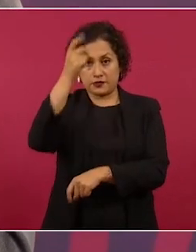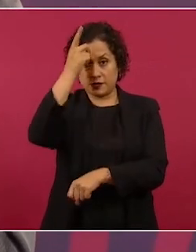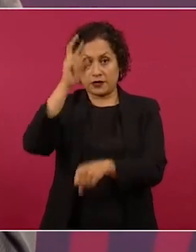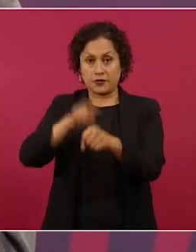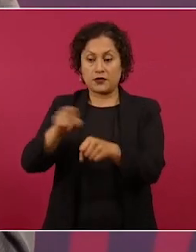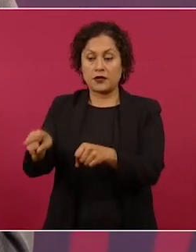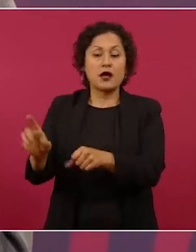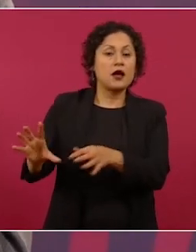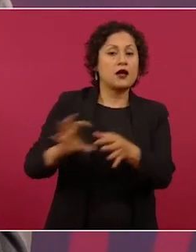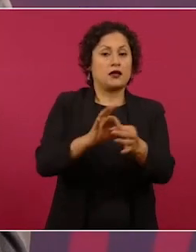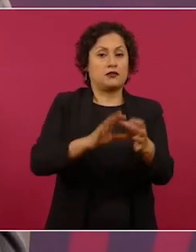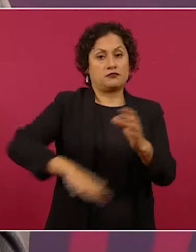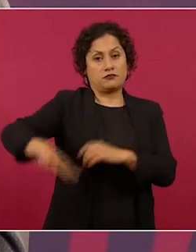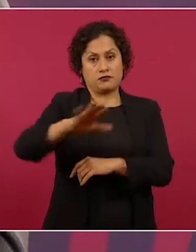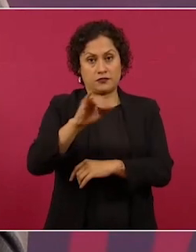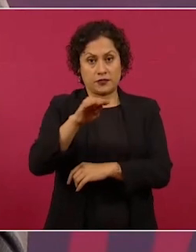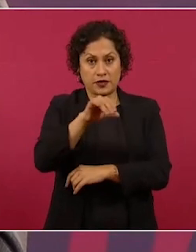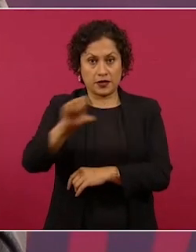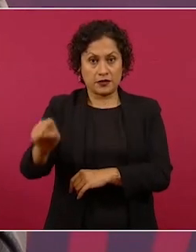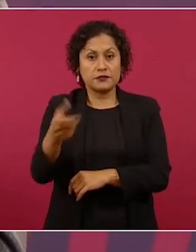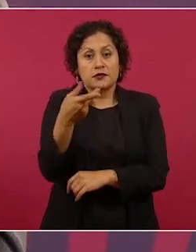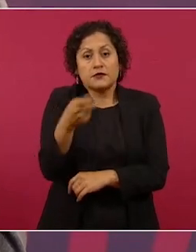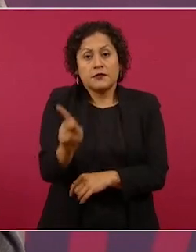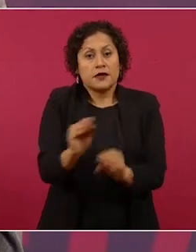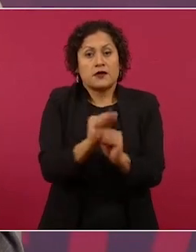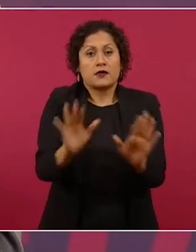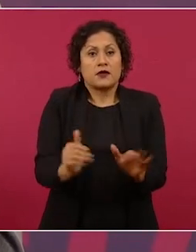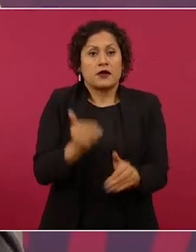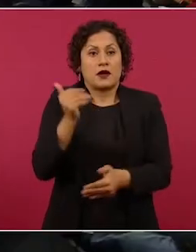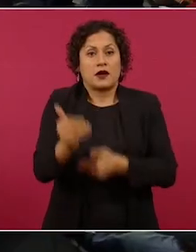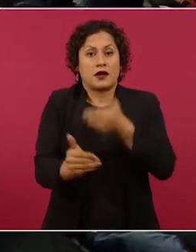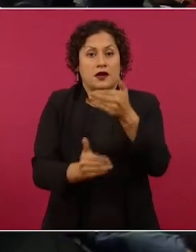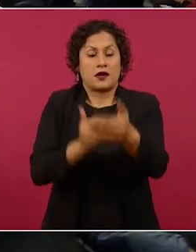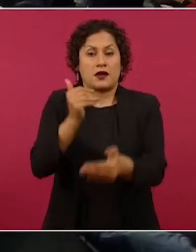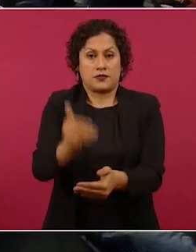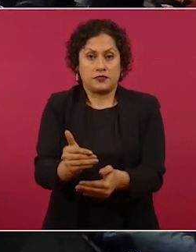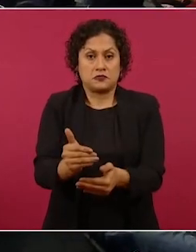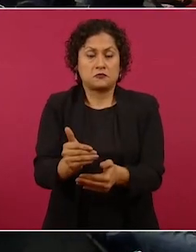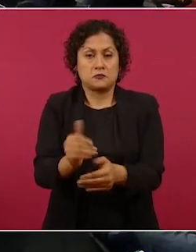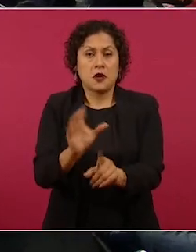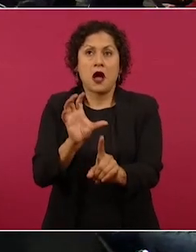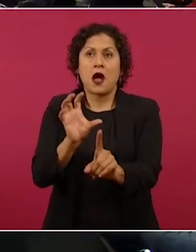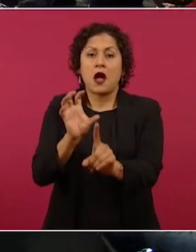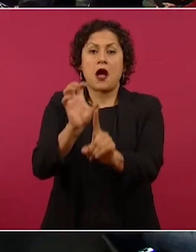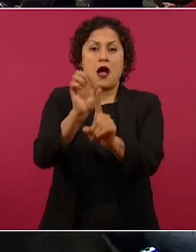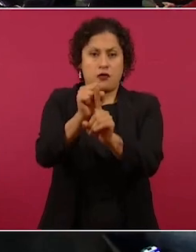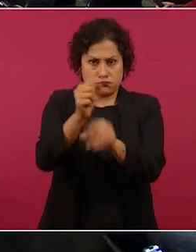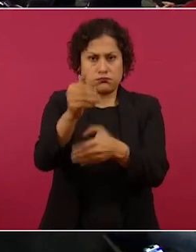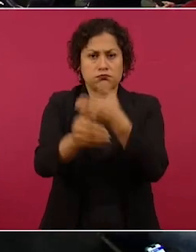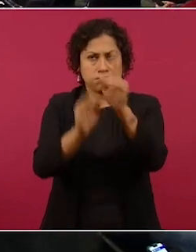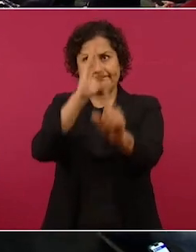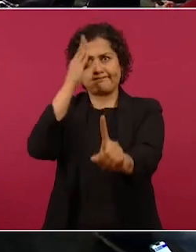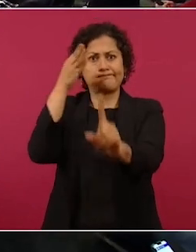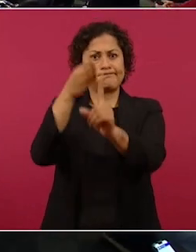proceso y vamos hacia allá. Y si esa dirección